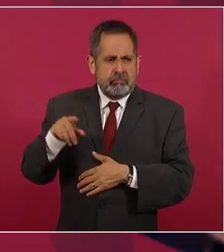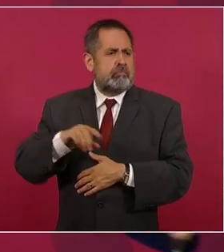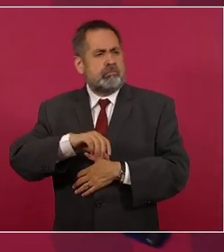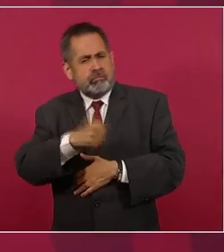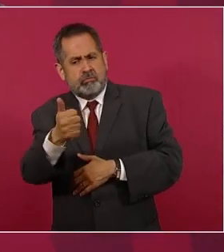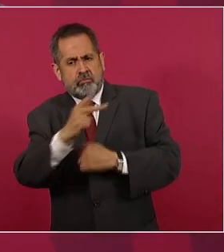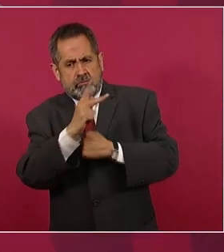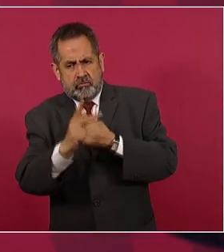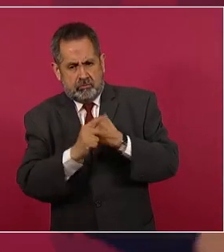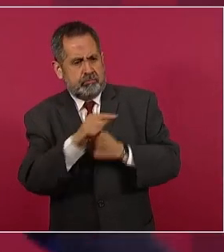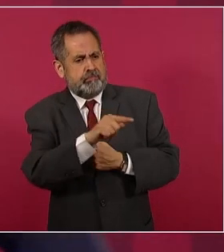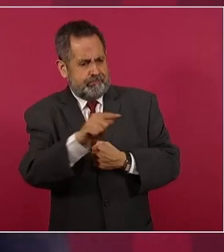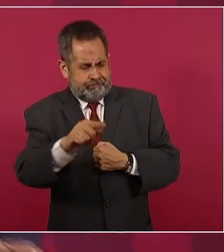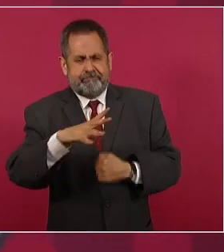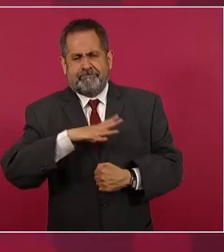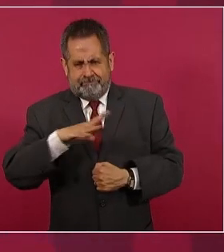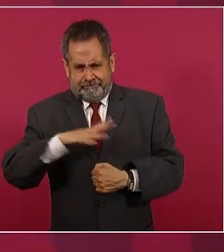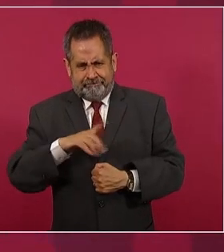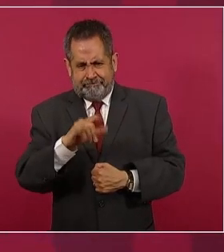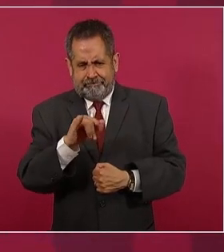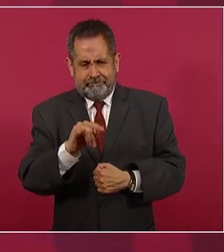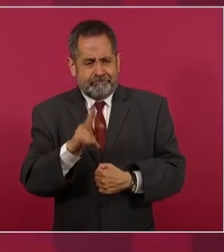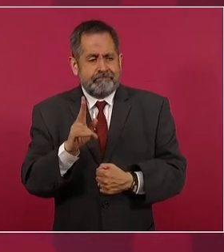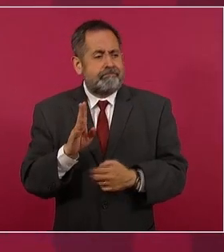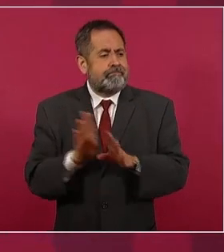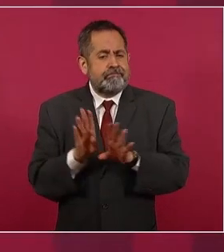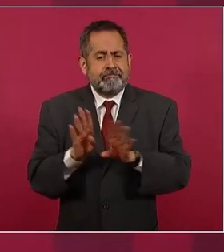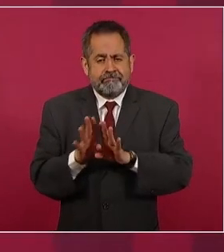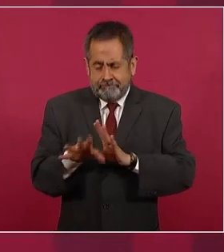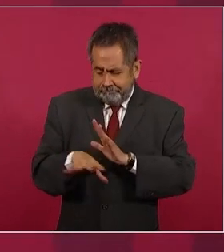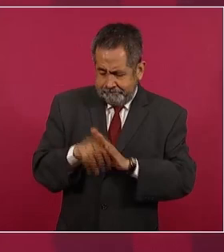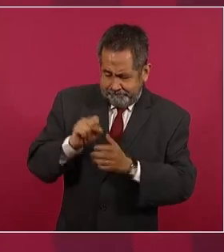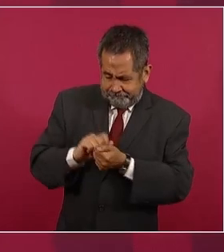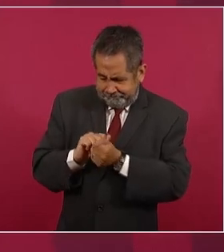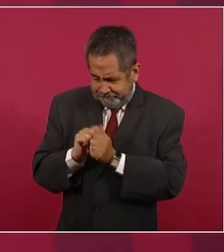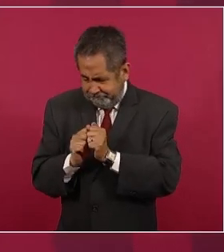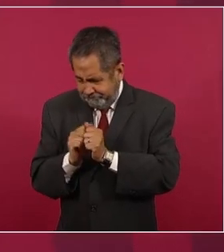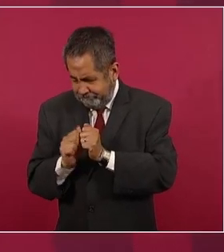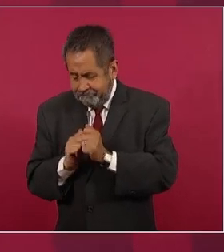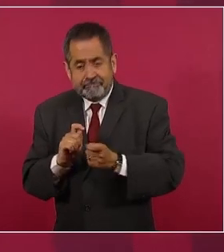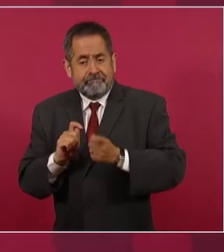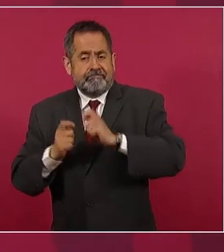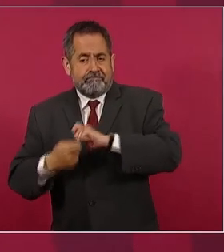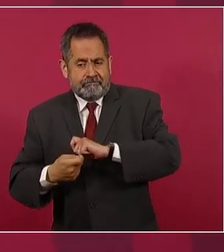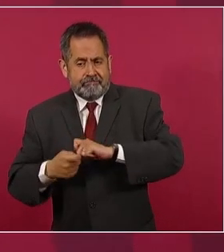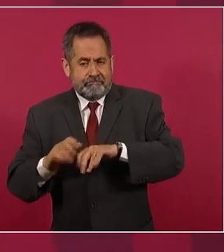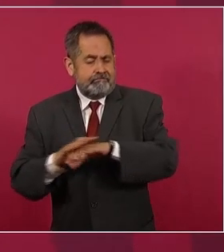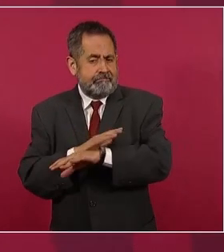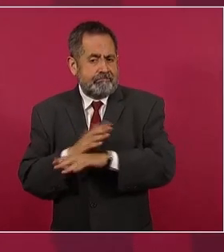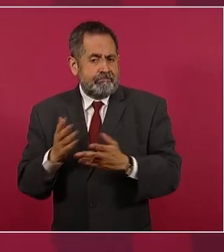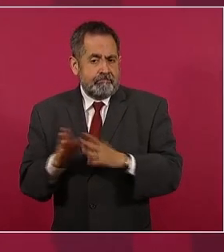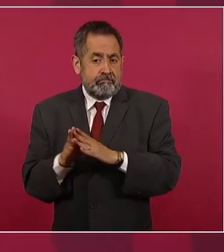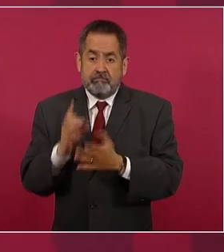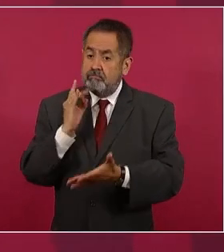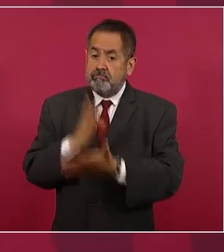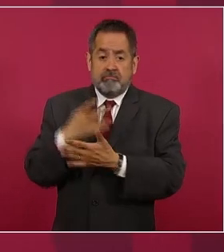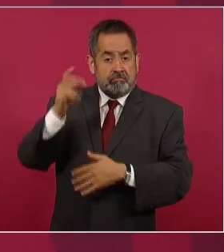recurso y otra cosa es procesar esa materia prima.